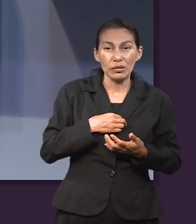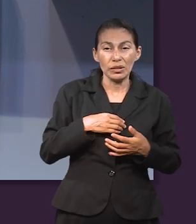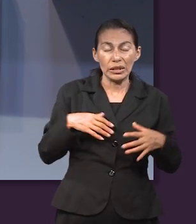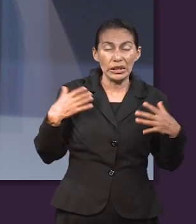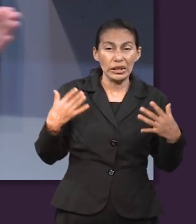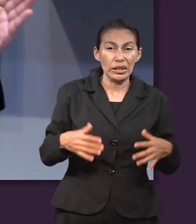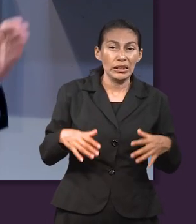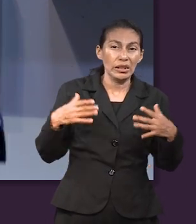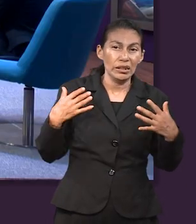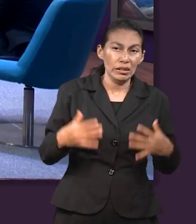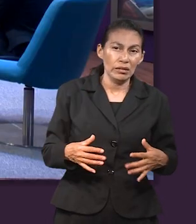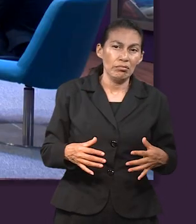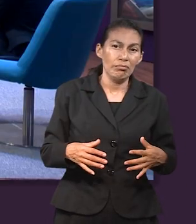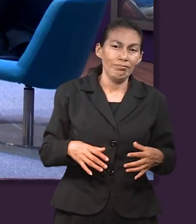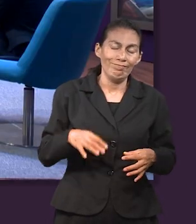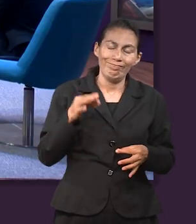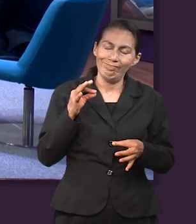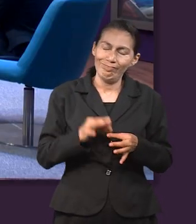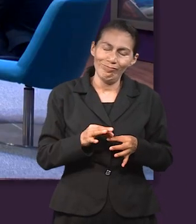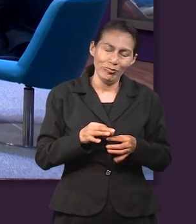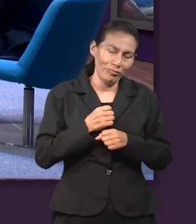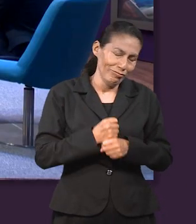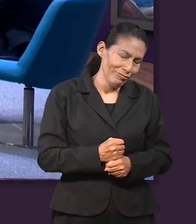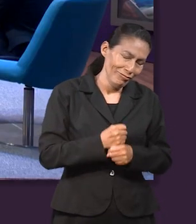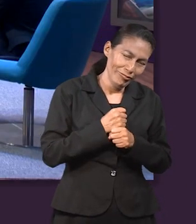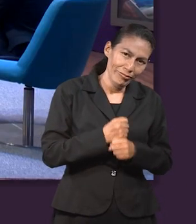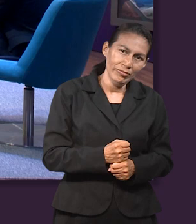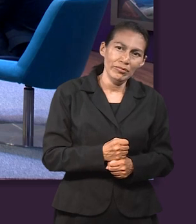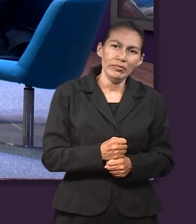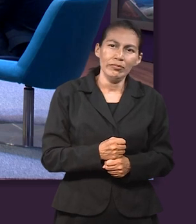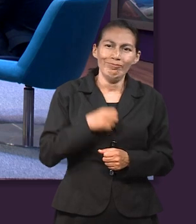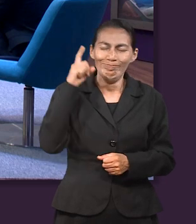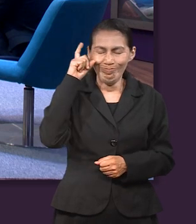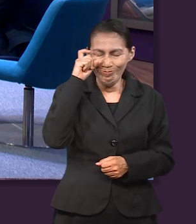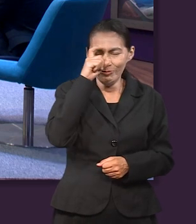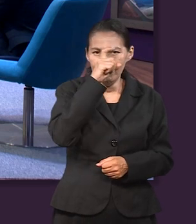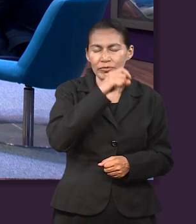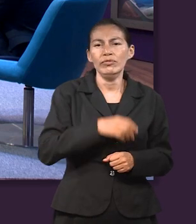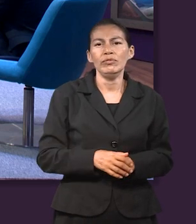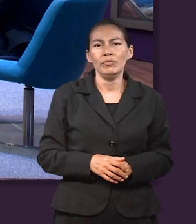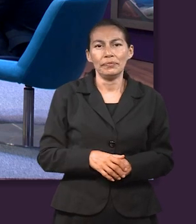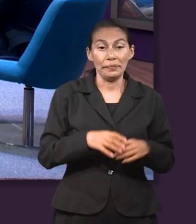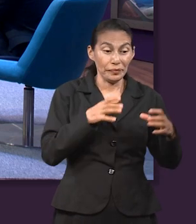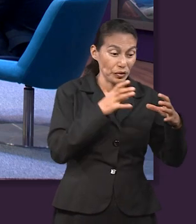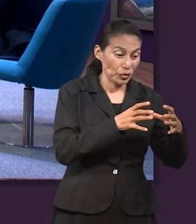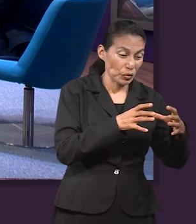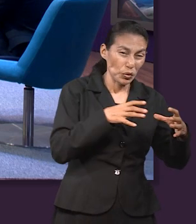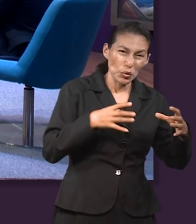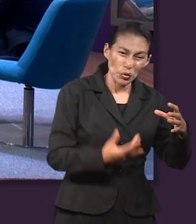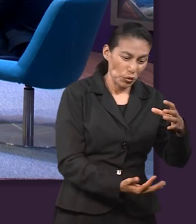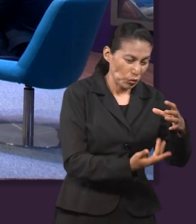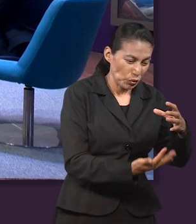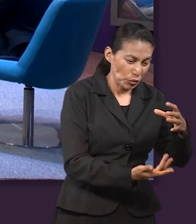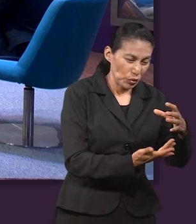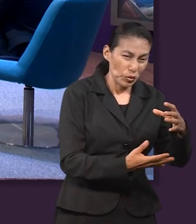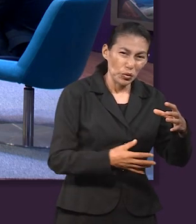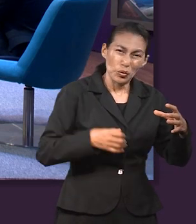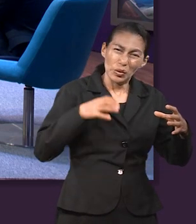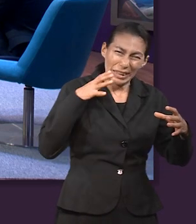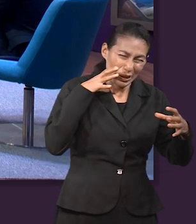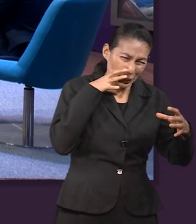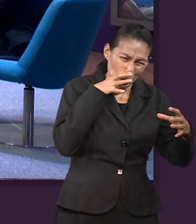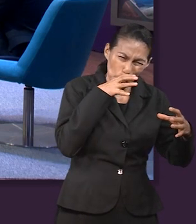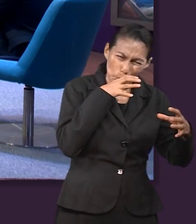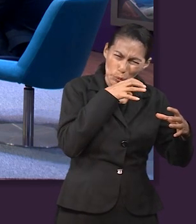obedecer a Dios y presentarse en el monte con su hijo dispuesto a sacrificarlo, a entregarlo a Dios, ¿no?